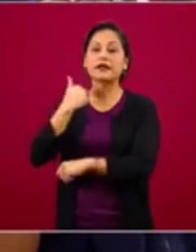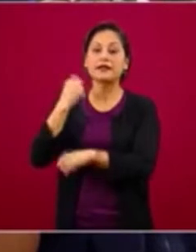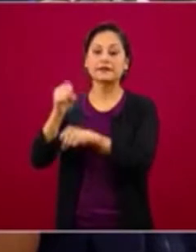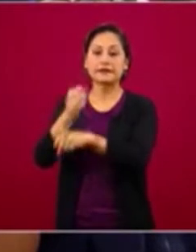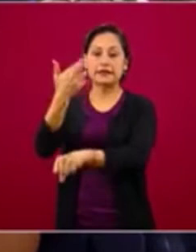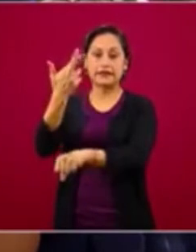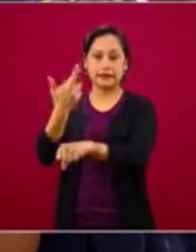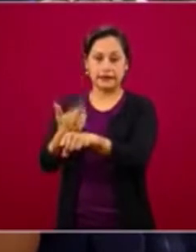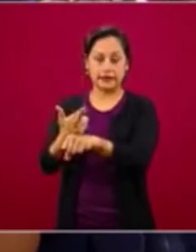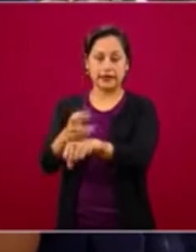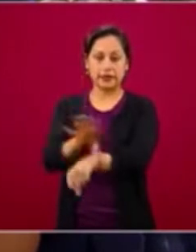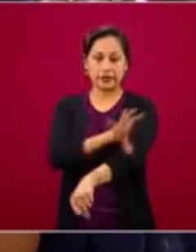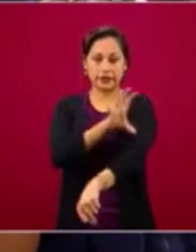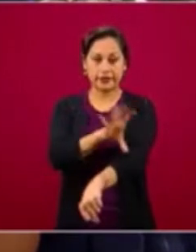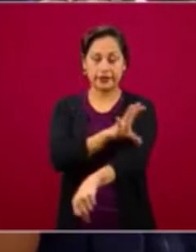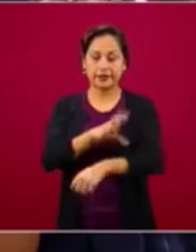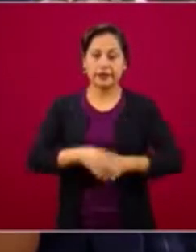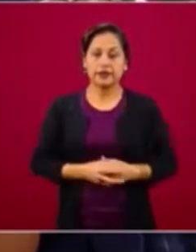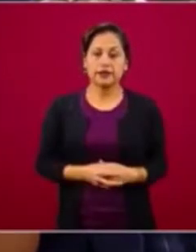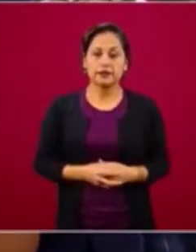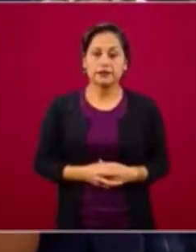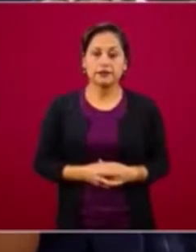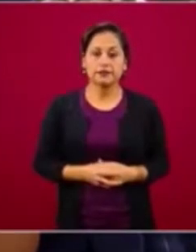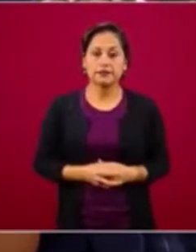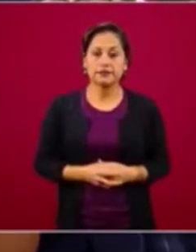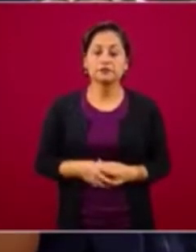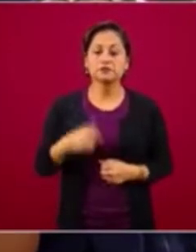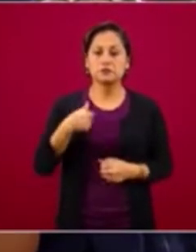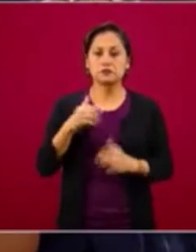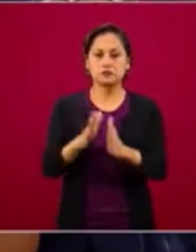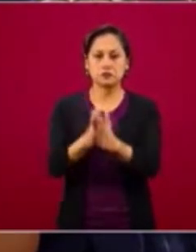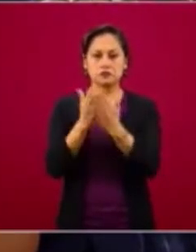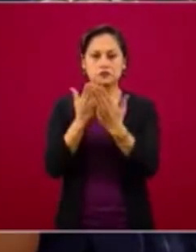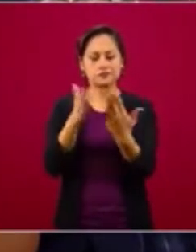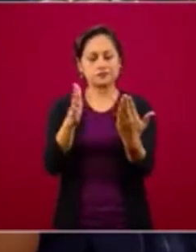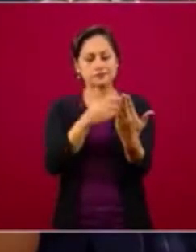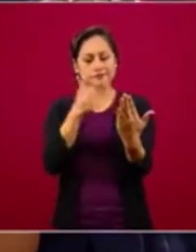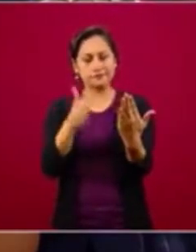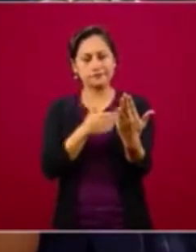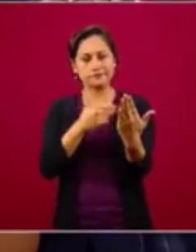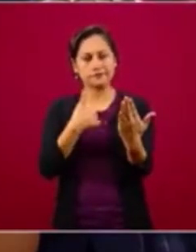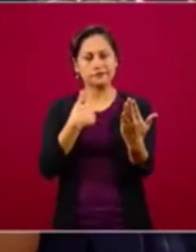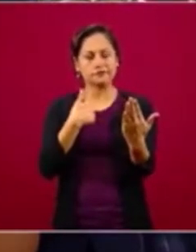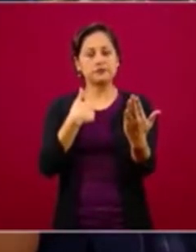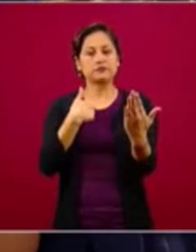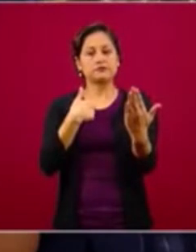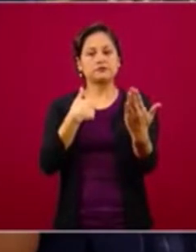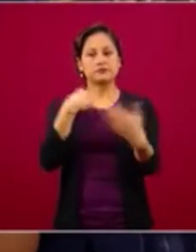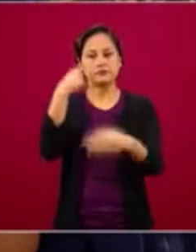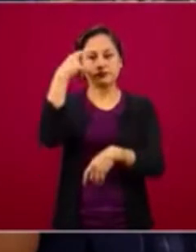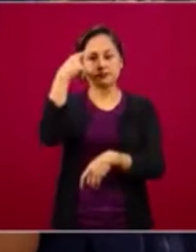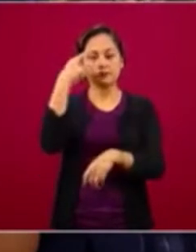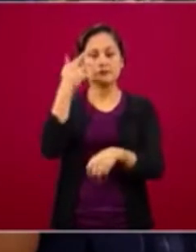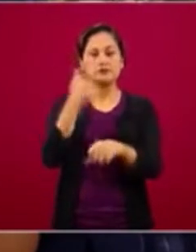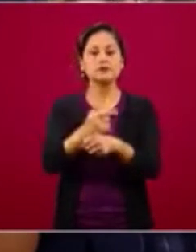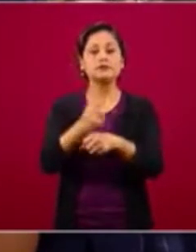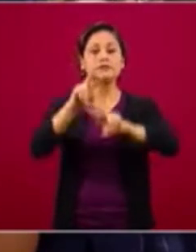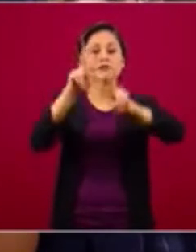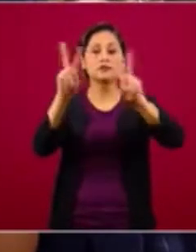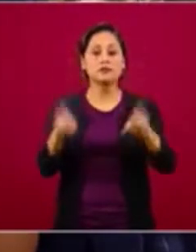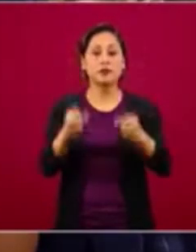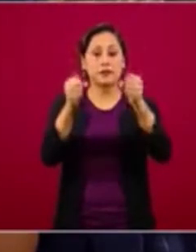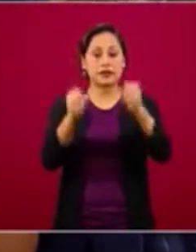Y en ese ojeo que hice a ese libro, me llamó la atención el tema de seguridad, en donde